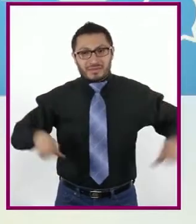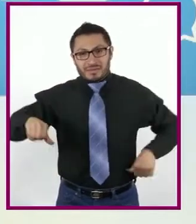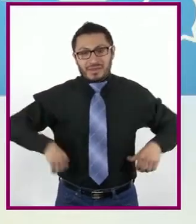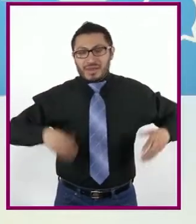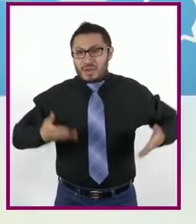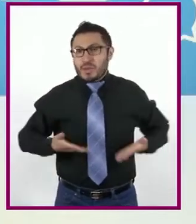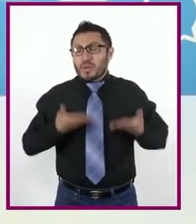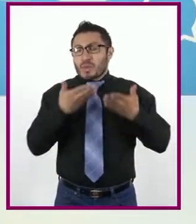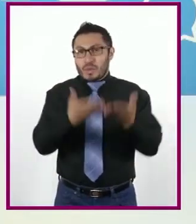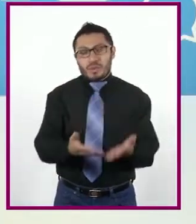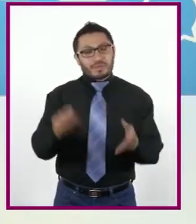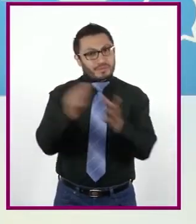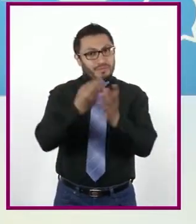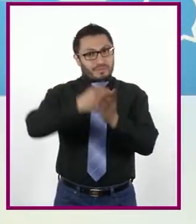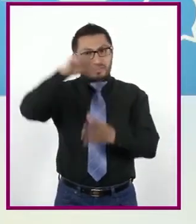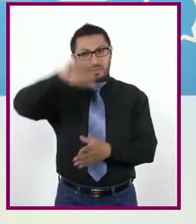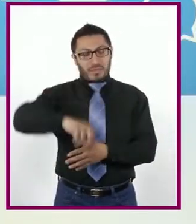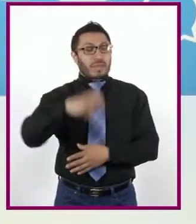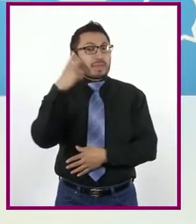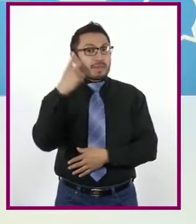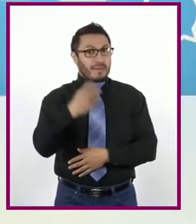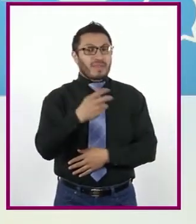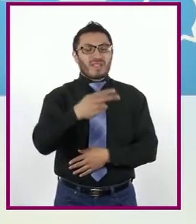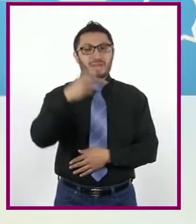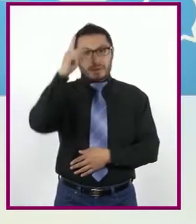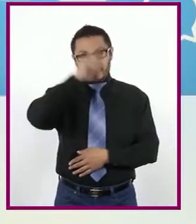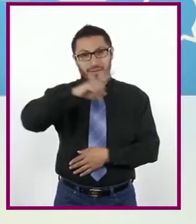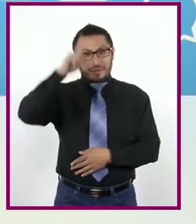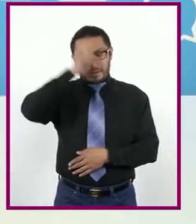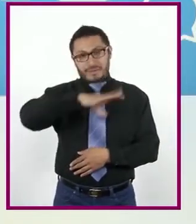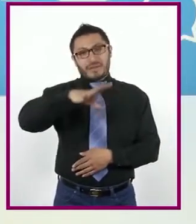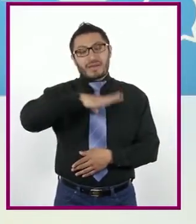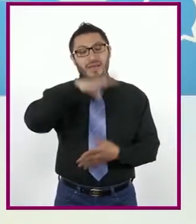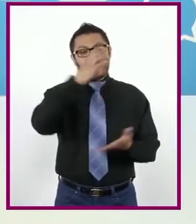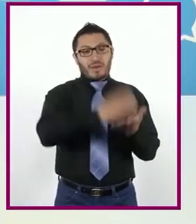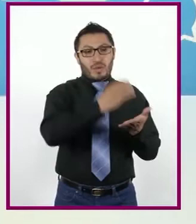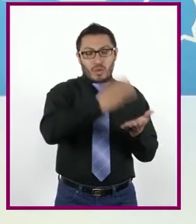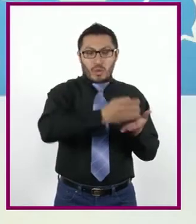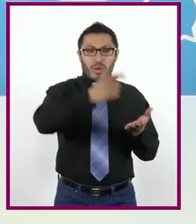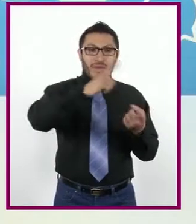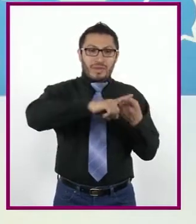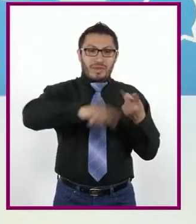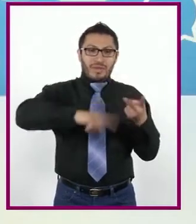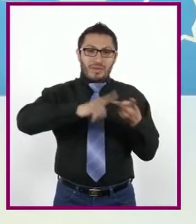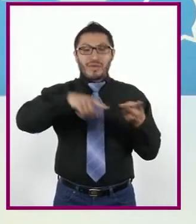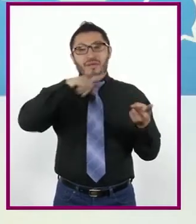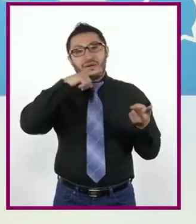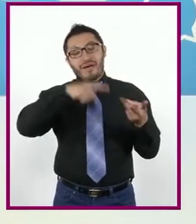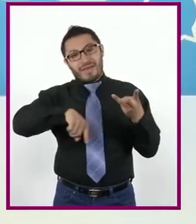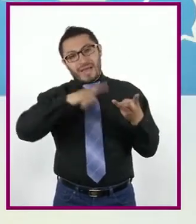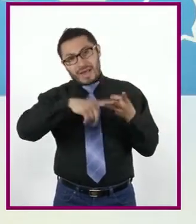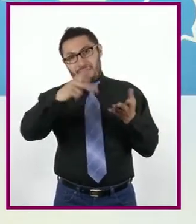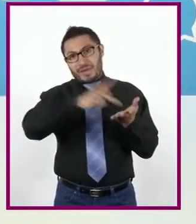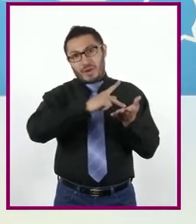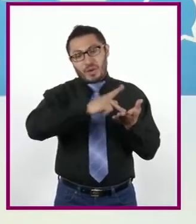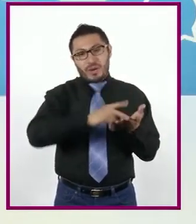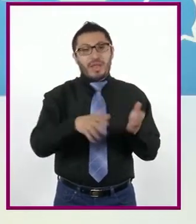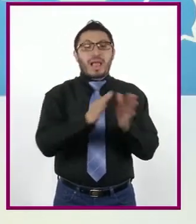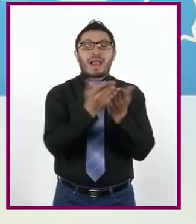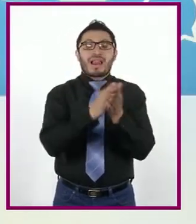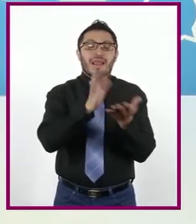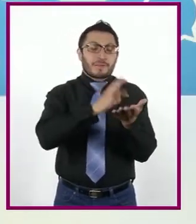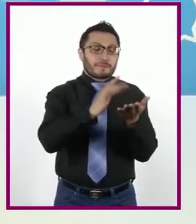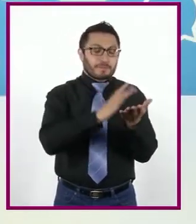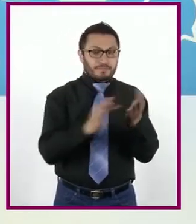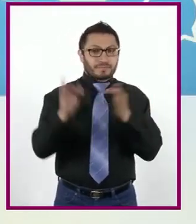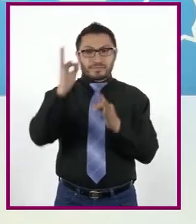lo largo de la sesión. Para ello, les sugiero que tengan a la mano su cuaderno, lápiz o bolígrafo y su libro de texto de